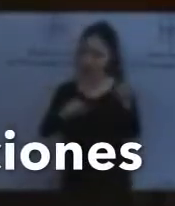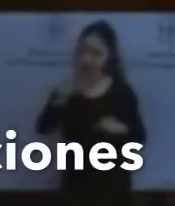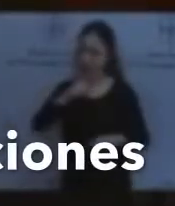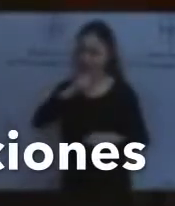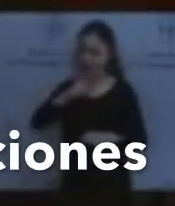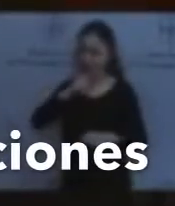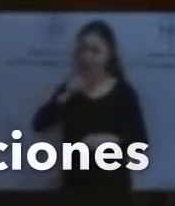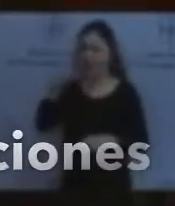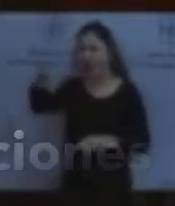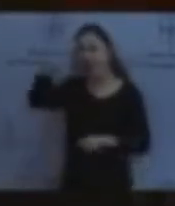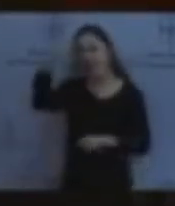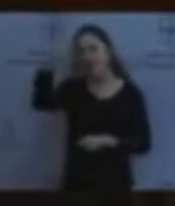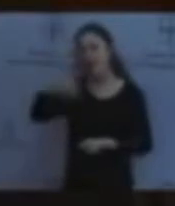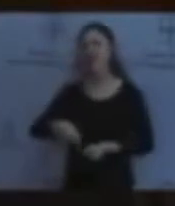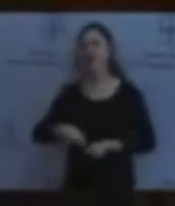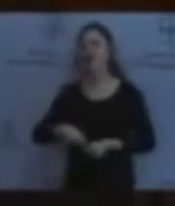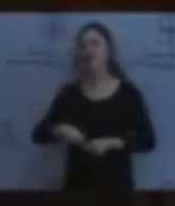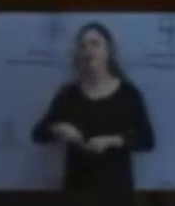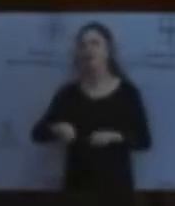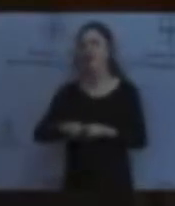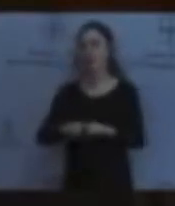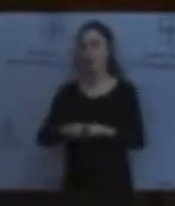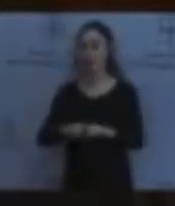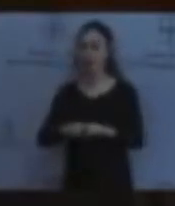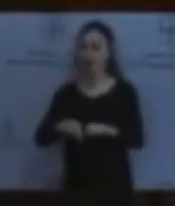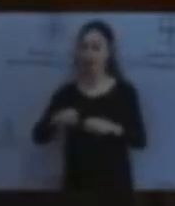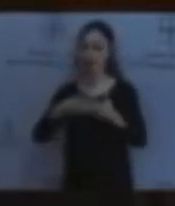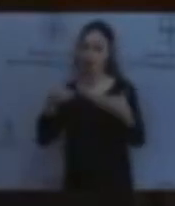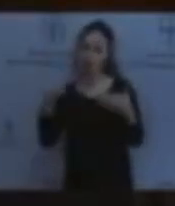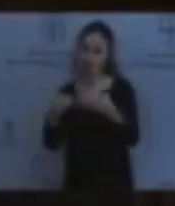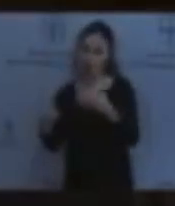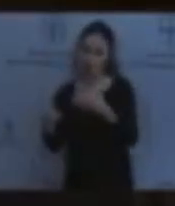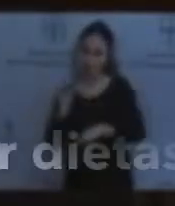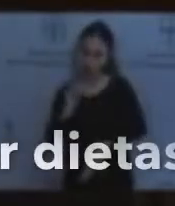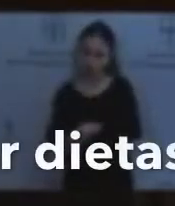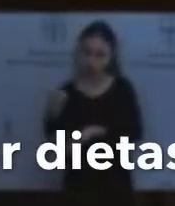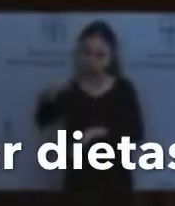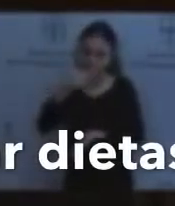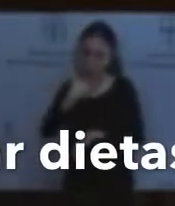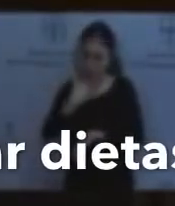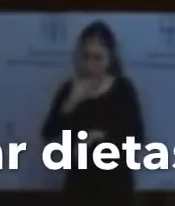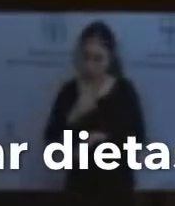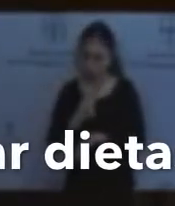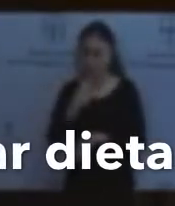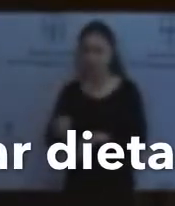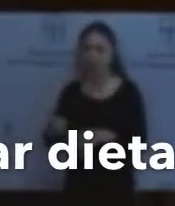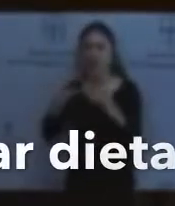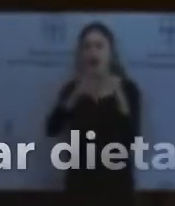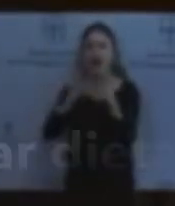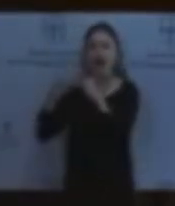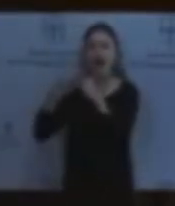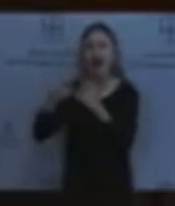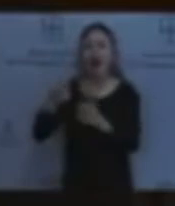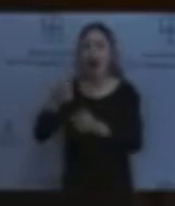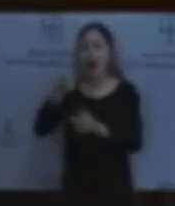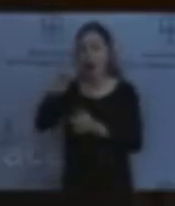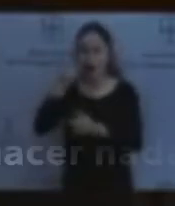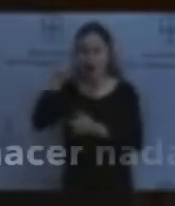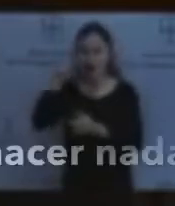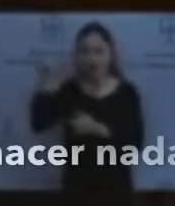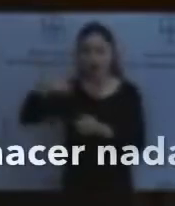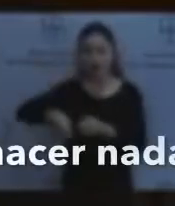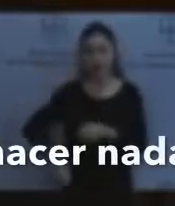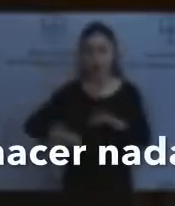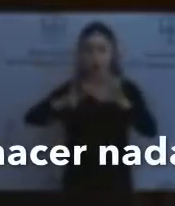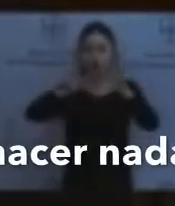cuestionable de las subvenciones. Que se lo digan a su líder, el señor Abascal, y aquel sueldo de más de 82.000 euros sin contar